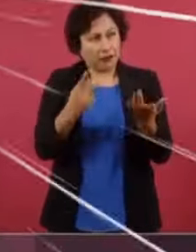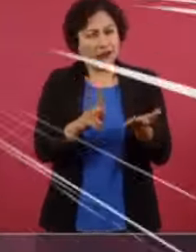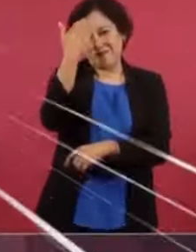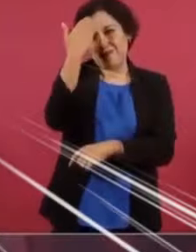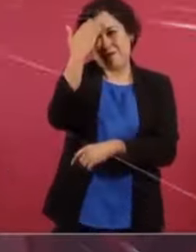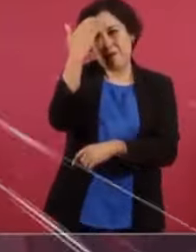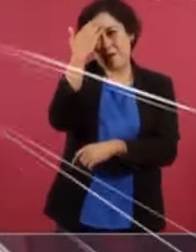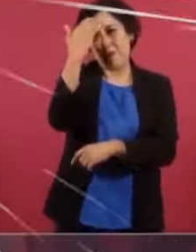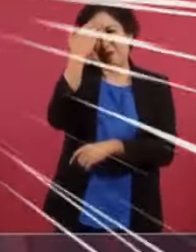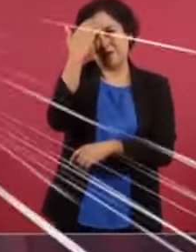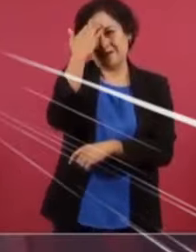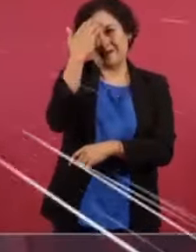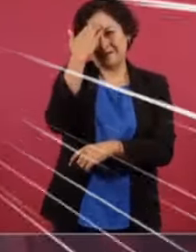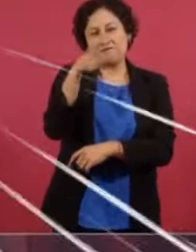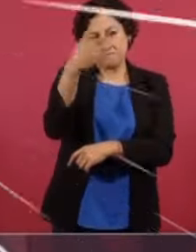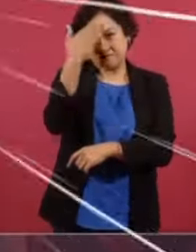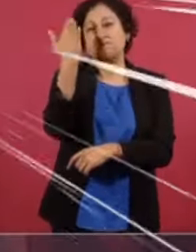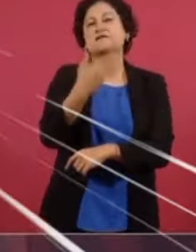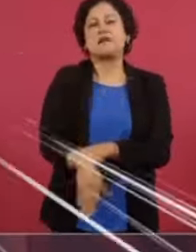impone siempre?